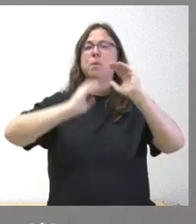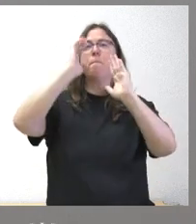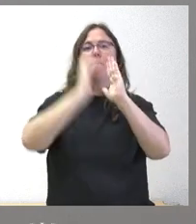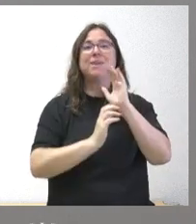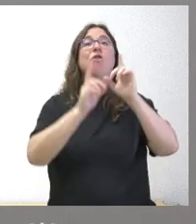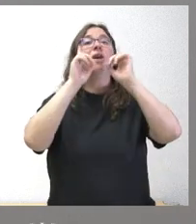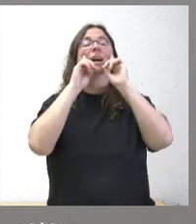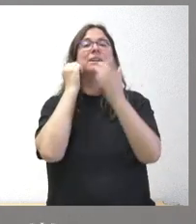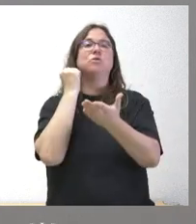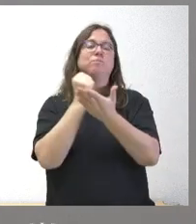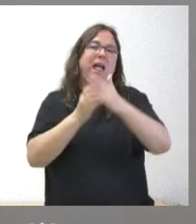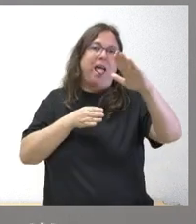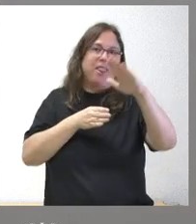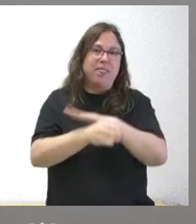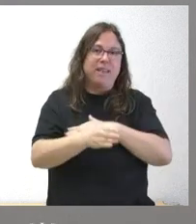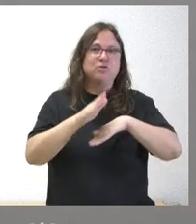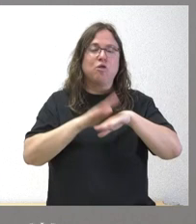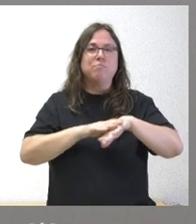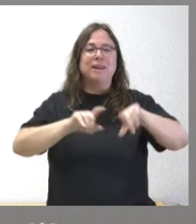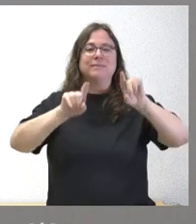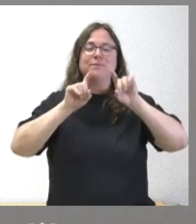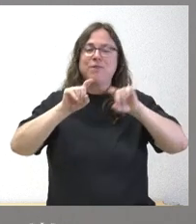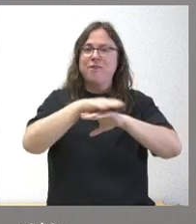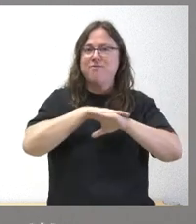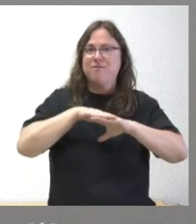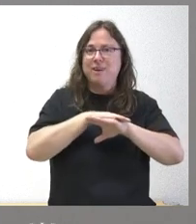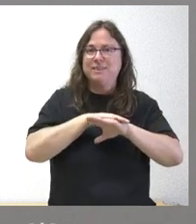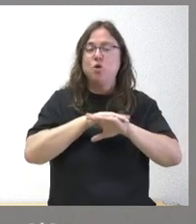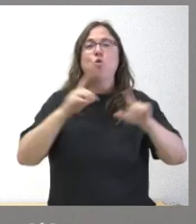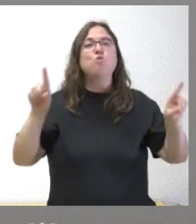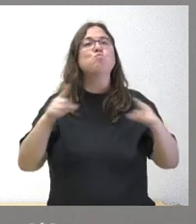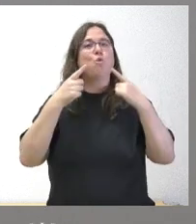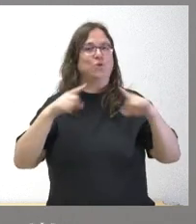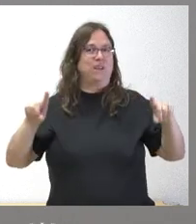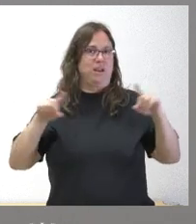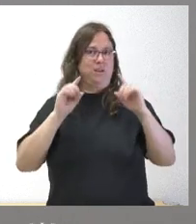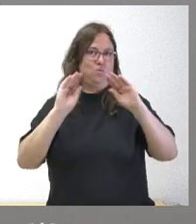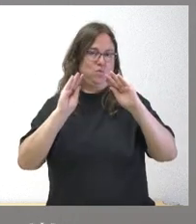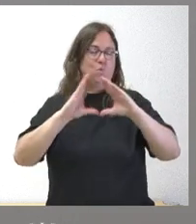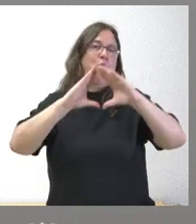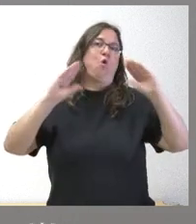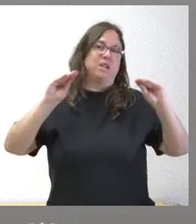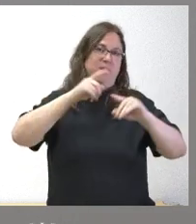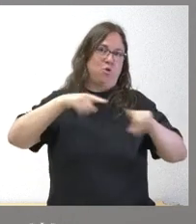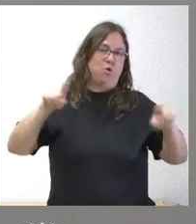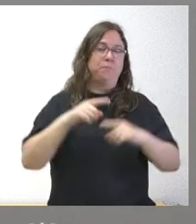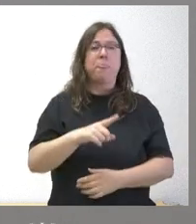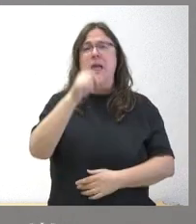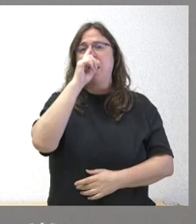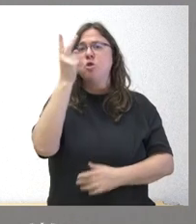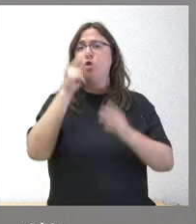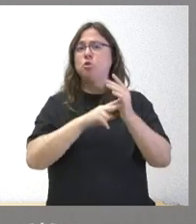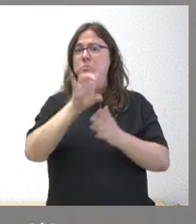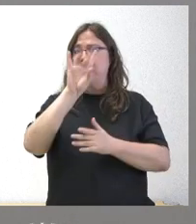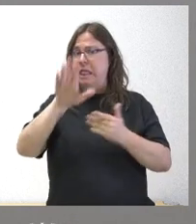caso de las pruebas de acceso a las enseñanzas elementales del Conservatorio de Música. Desde el año 2015 no habíamos